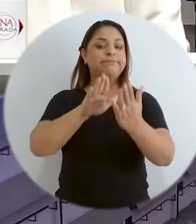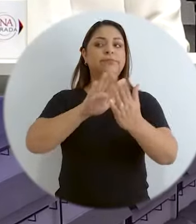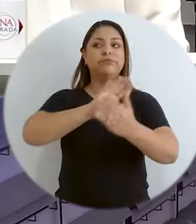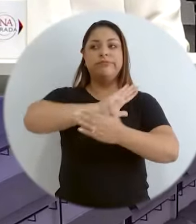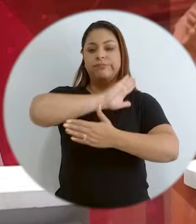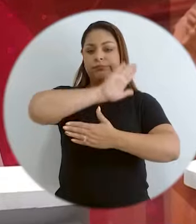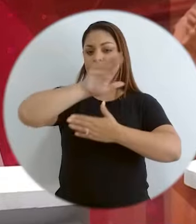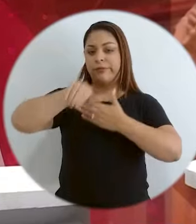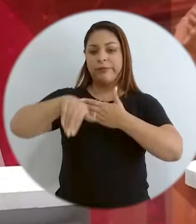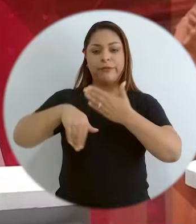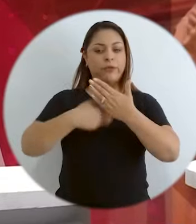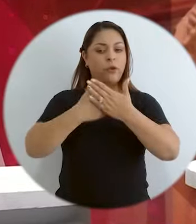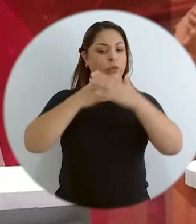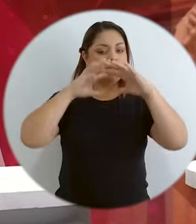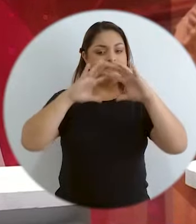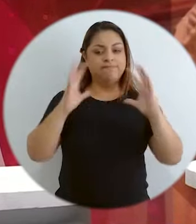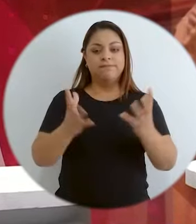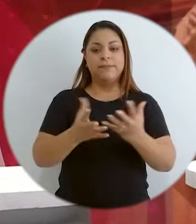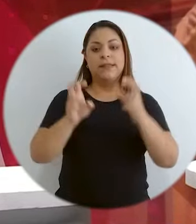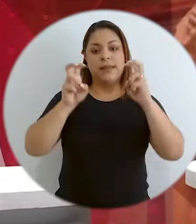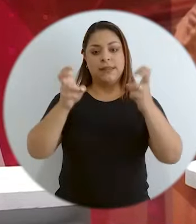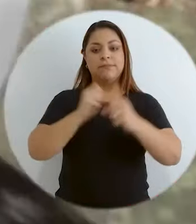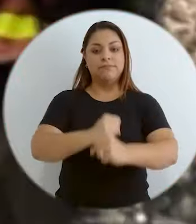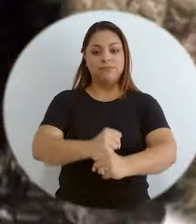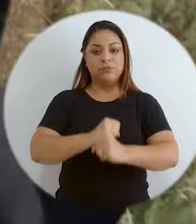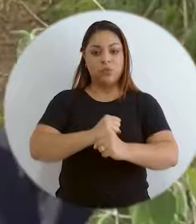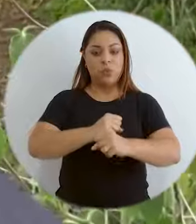en lo relativo a la seguridad en los océanos.